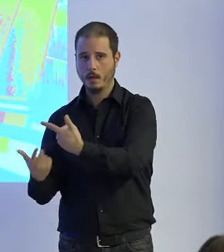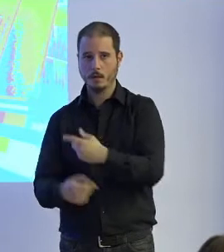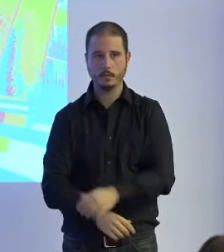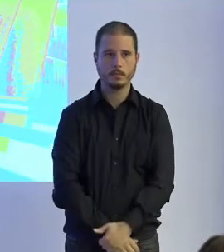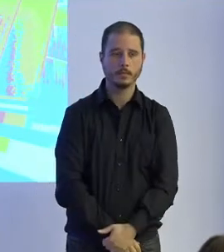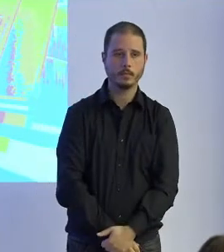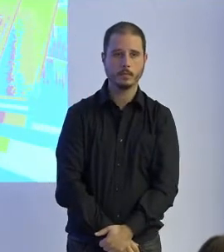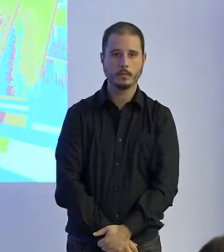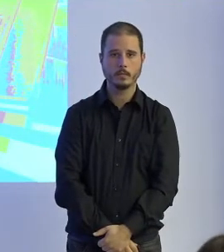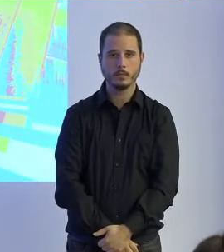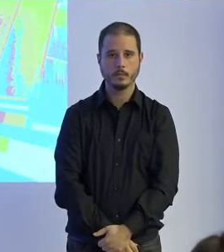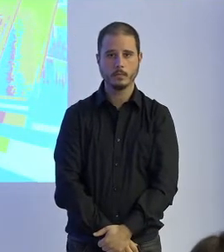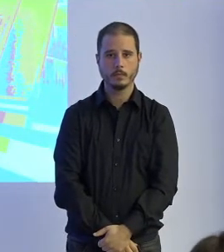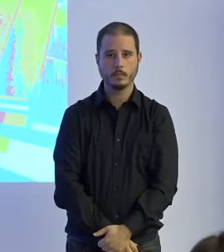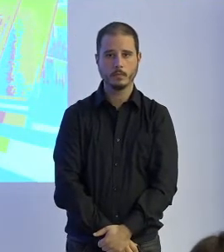bueno